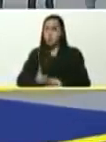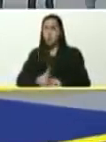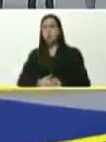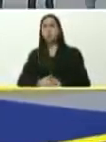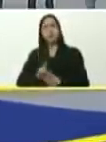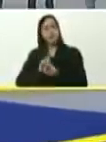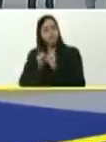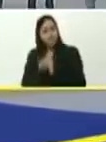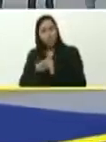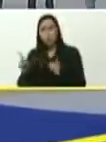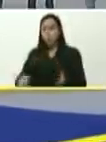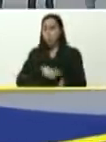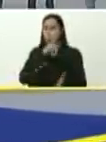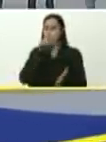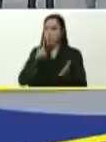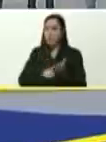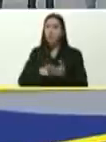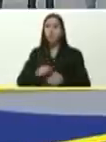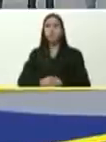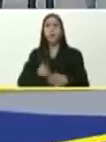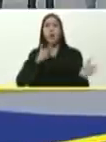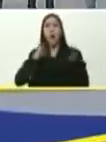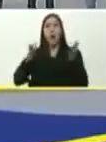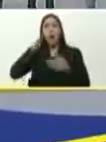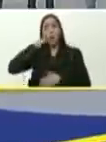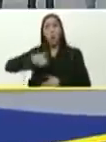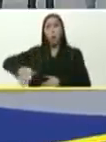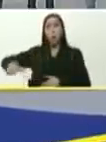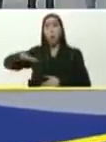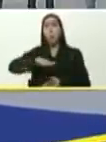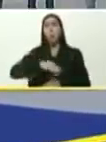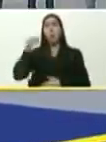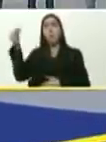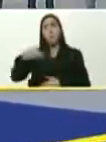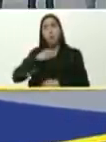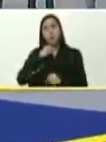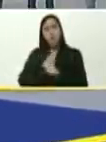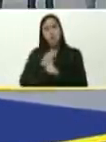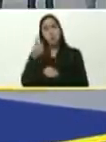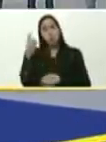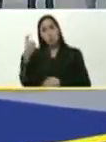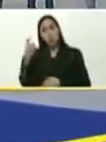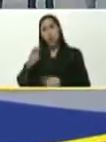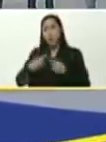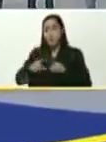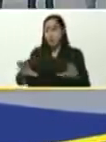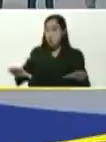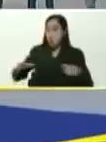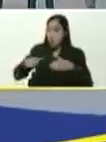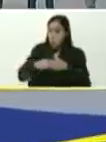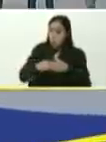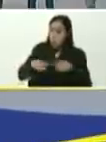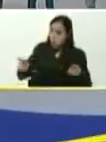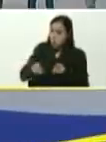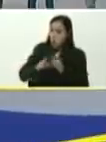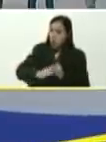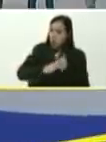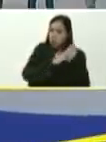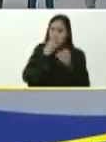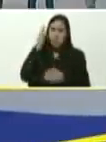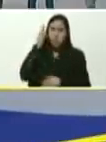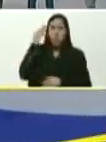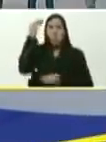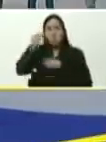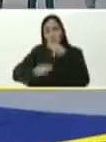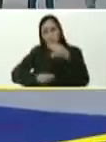cambio total, para el servicio del pueblo, falta mucho por hacer, pero sé que tu equipo, y tú al frente, van a hacer, Karil